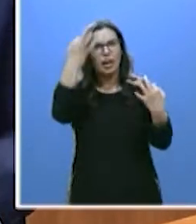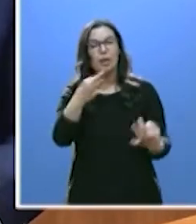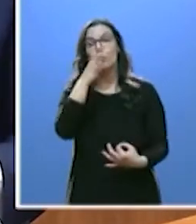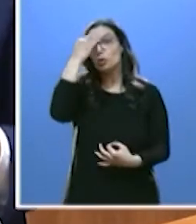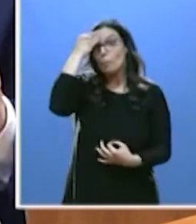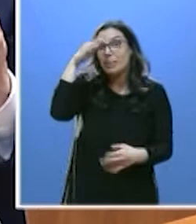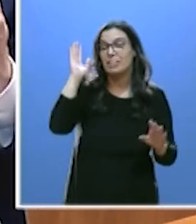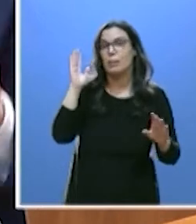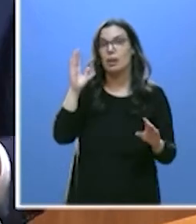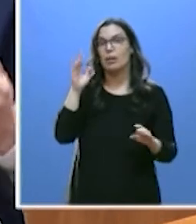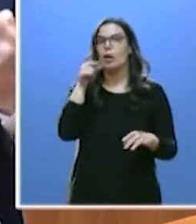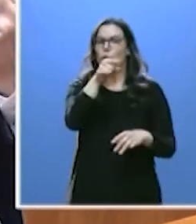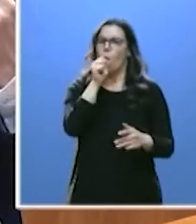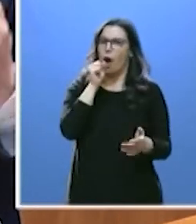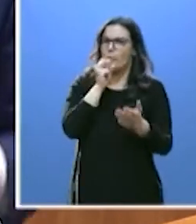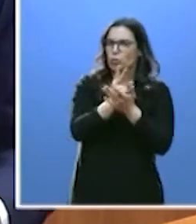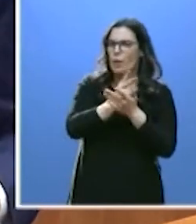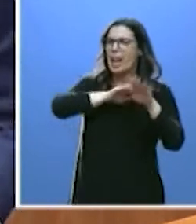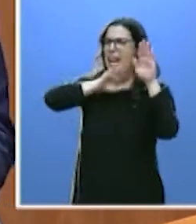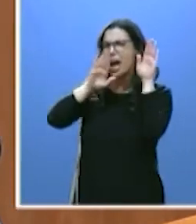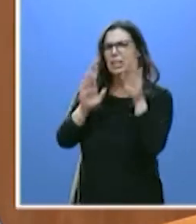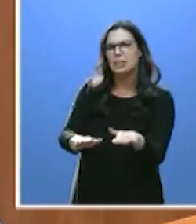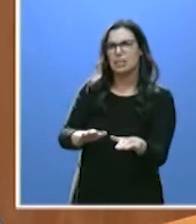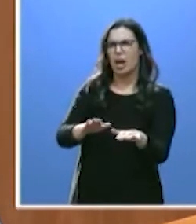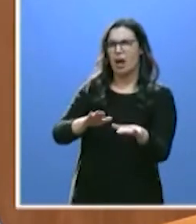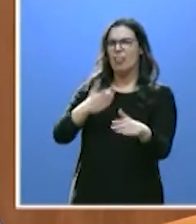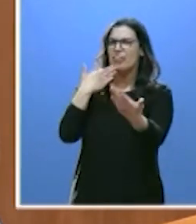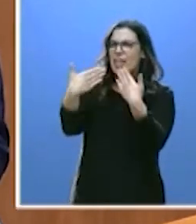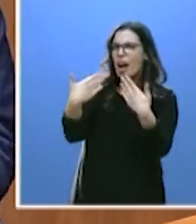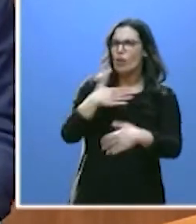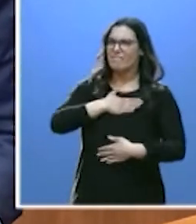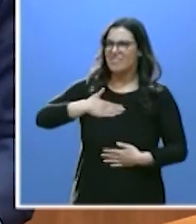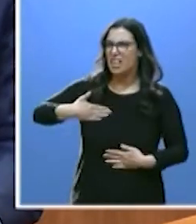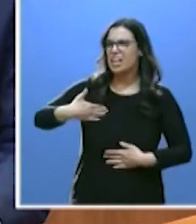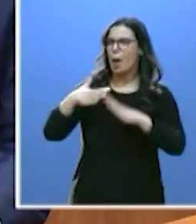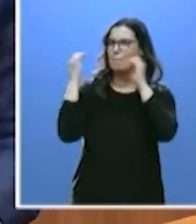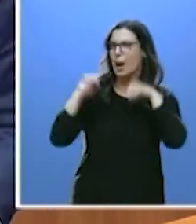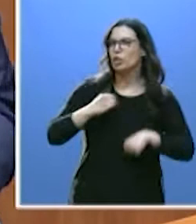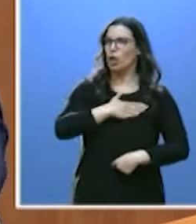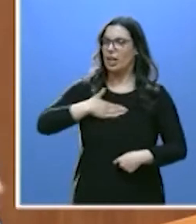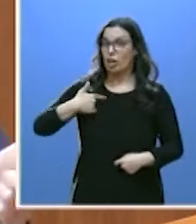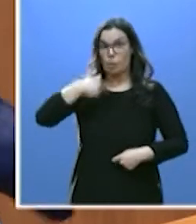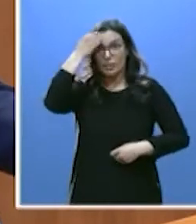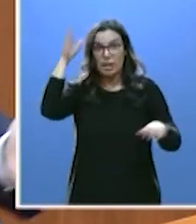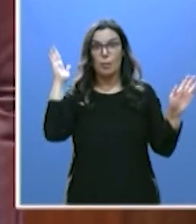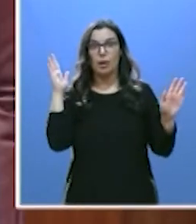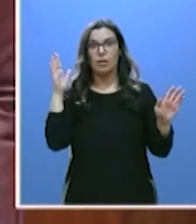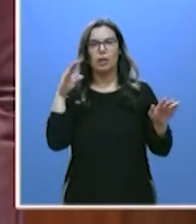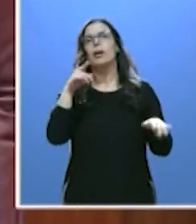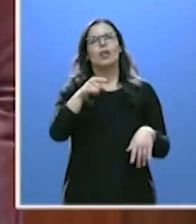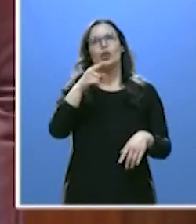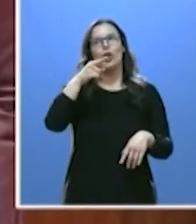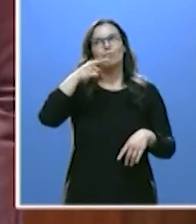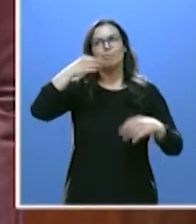pensaba que apostaba por la lealtad, por el diálogo y por el pacto. Y estoy convencido que lo hizo con la